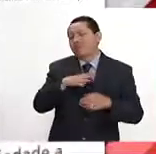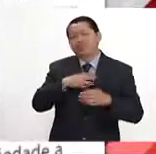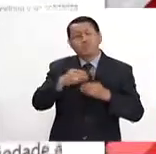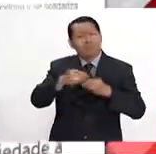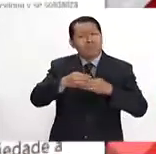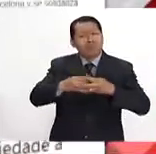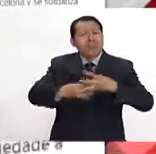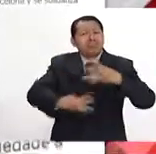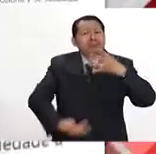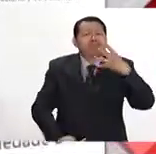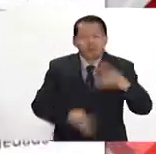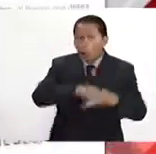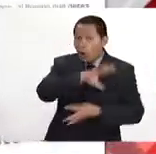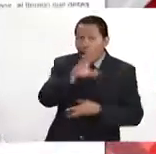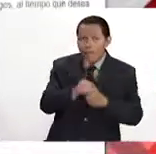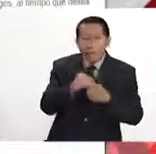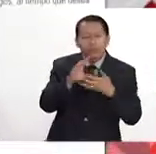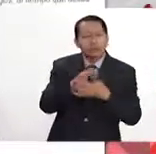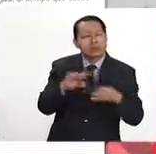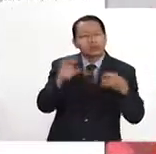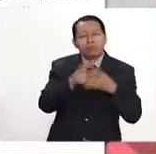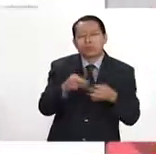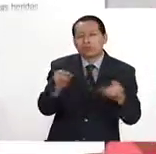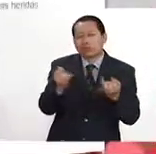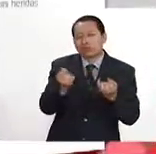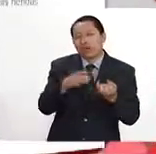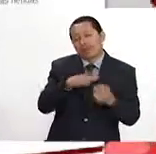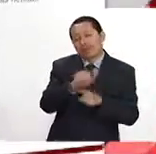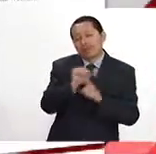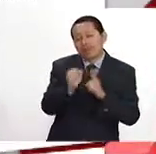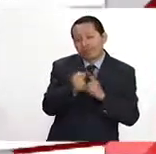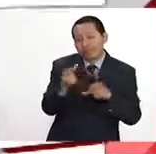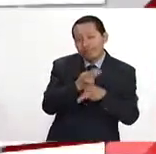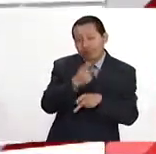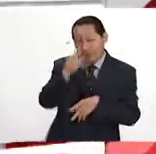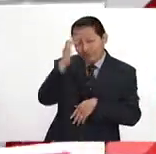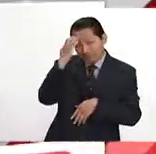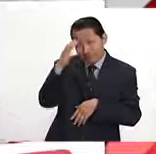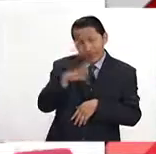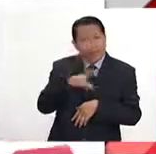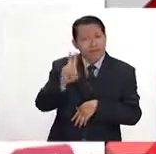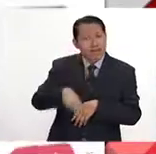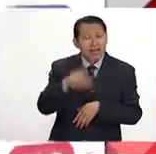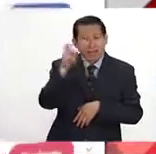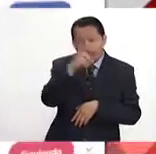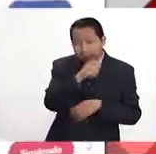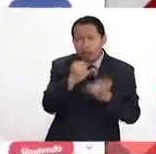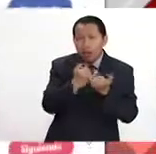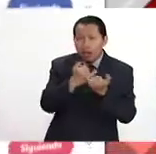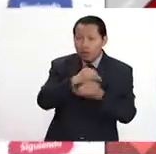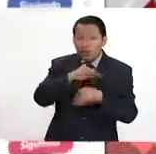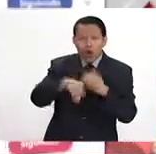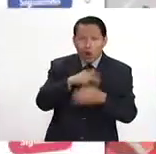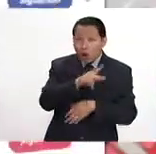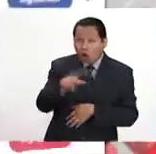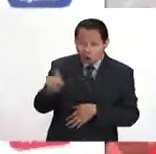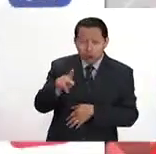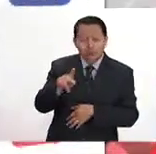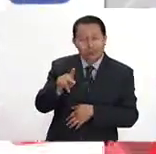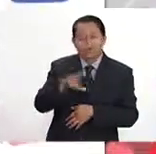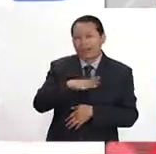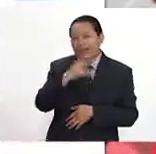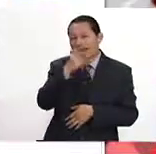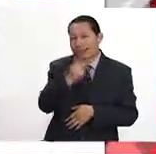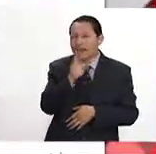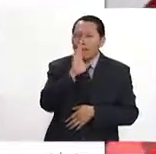todos, todos hablando de esta situación, todos reconociendo el momento tan difícil y todos condenando esto, pidiendo que se